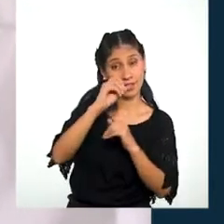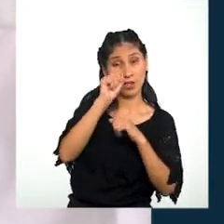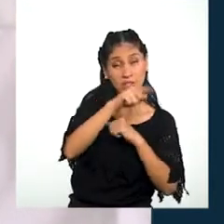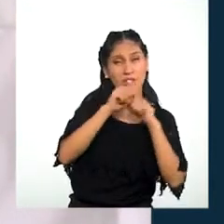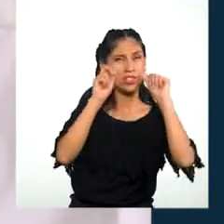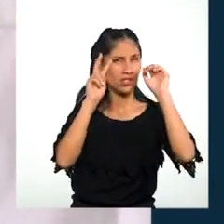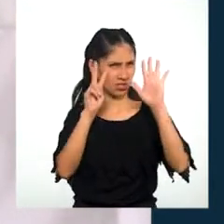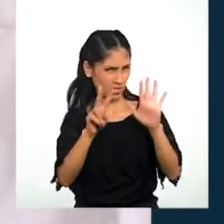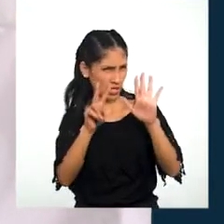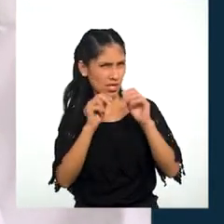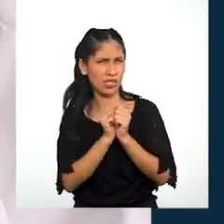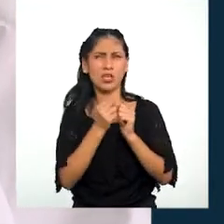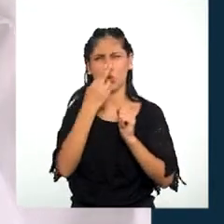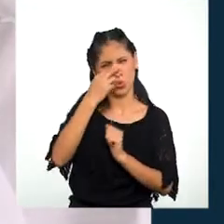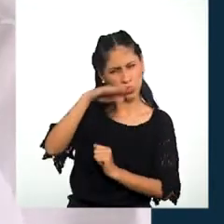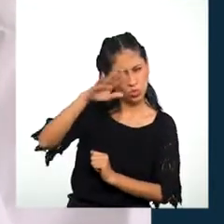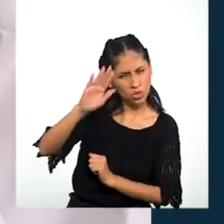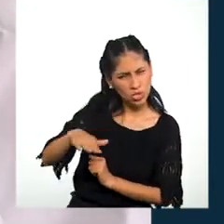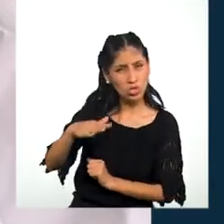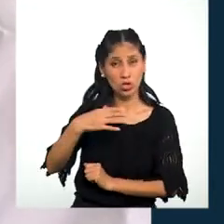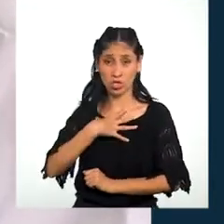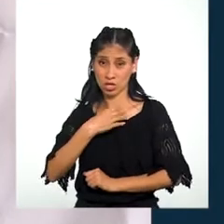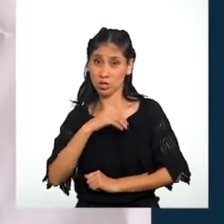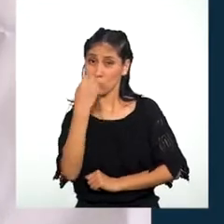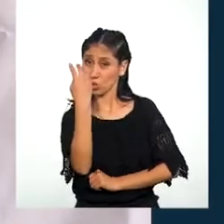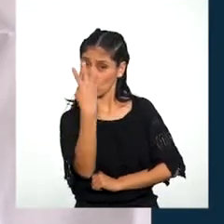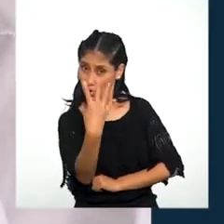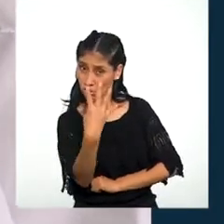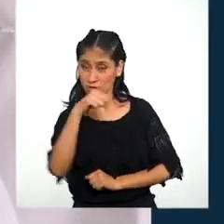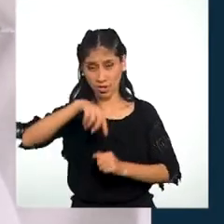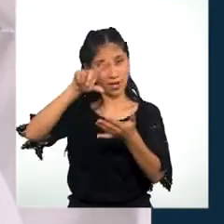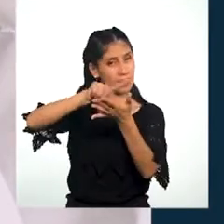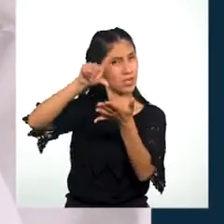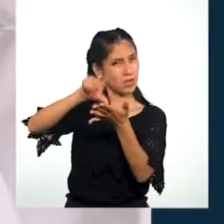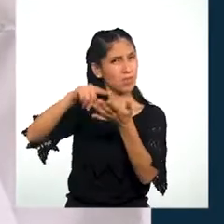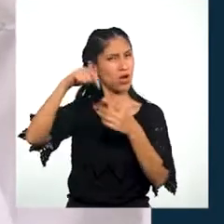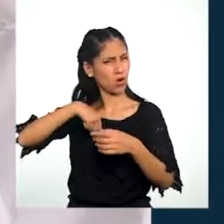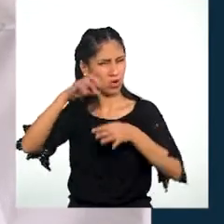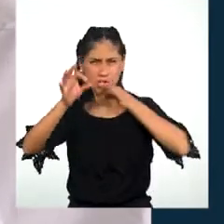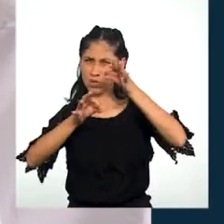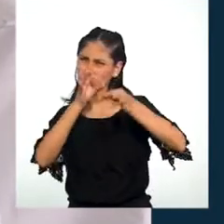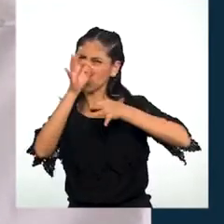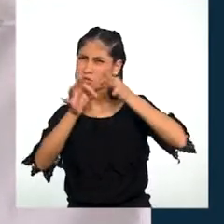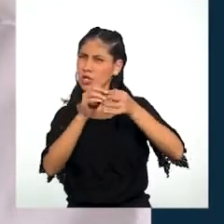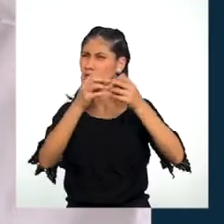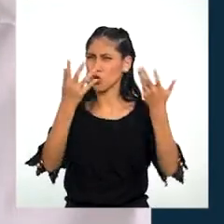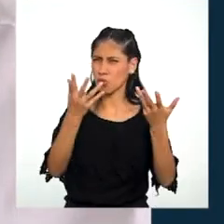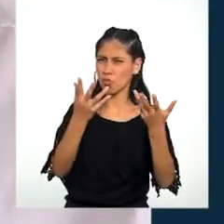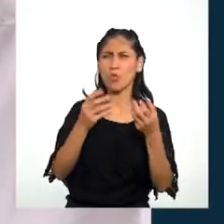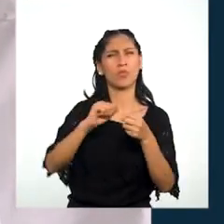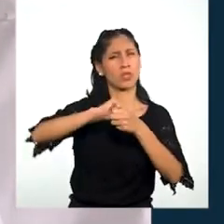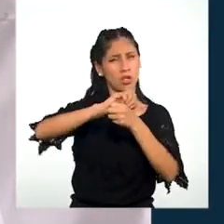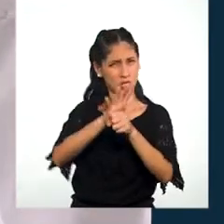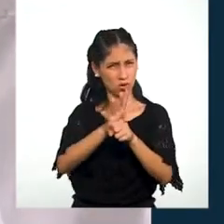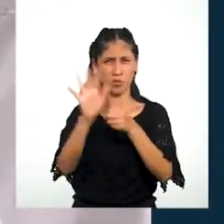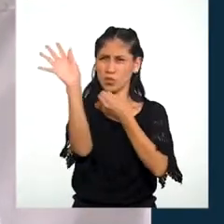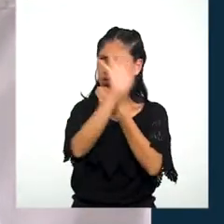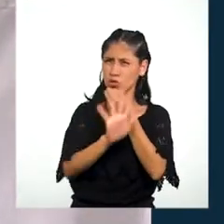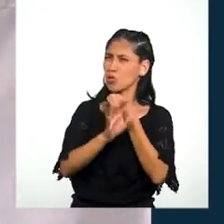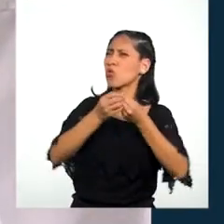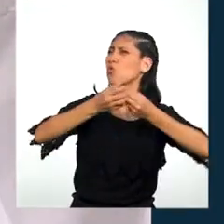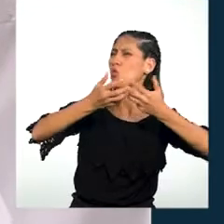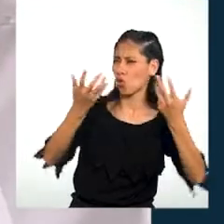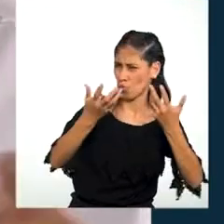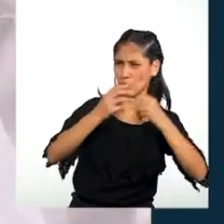Milagrosa Con niños de 4 años De la región Lima Hoy les voy a explicar Cómo protegerse Del COVID-19